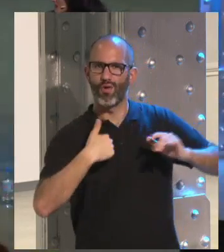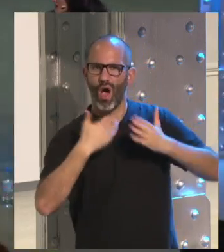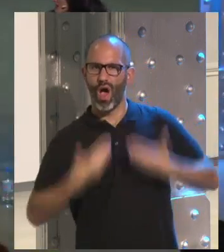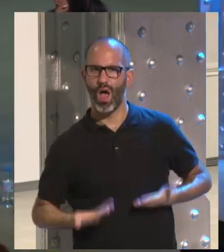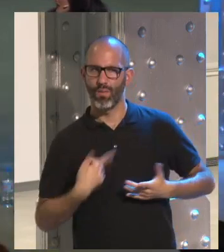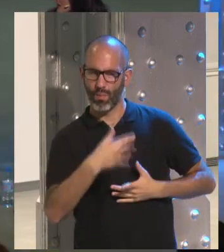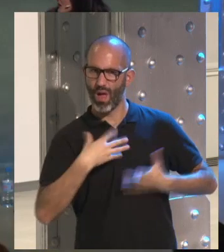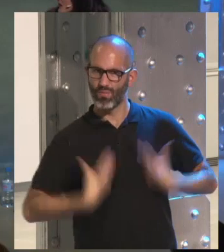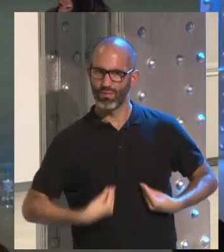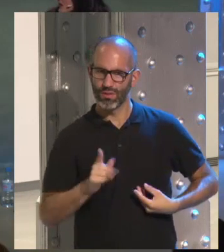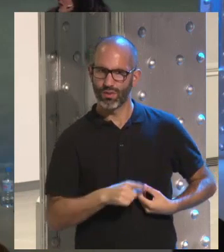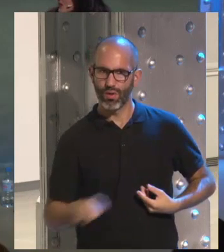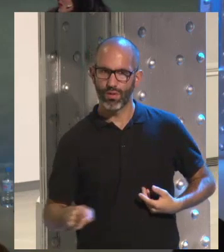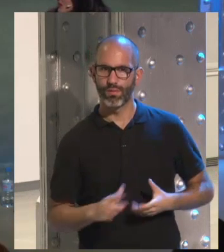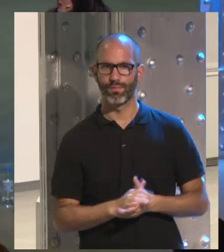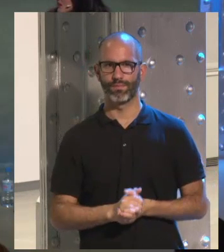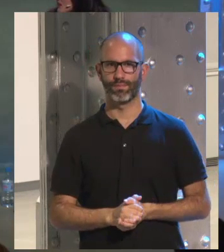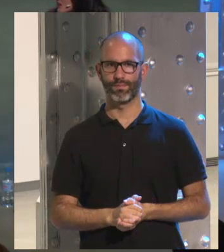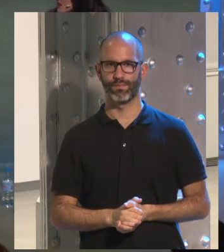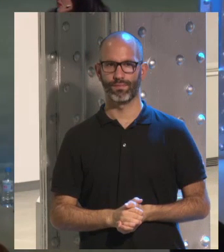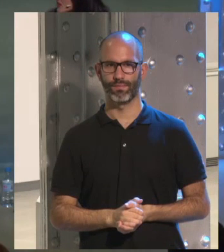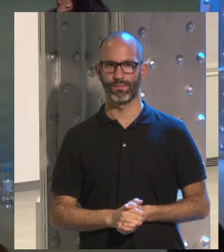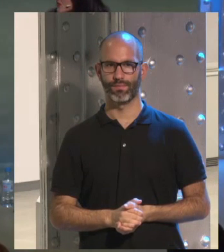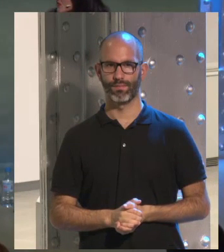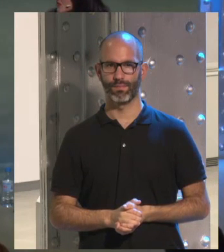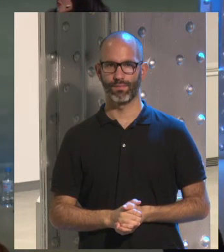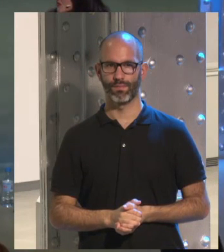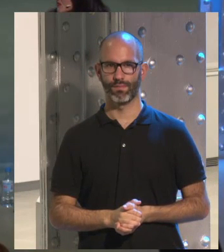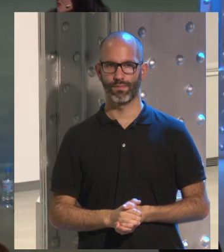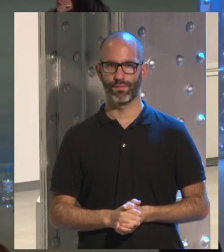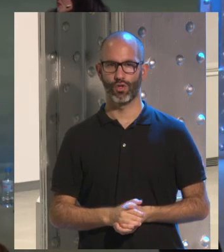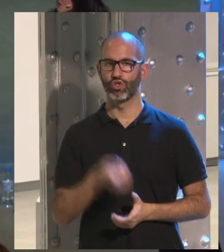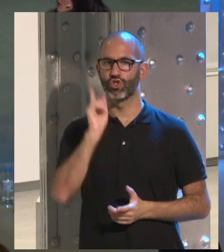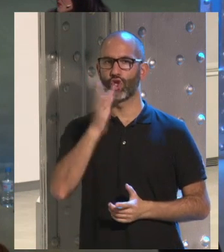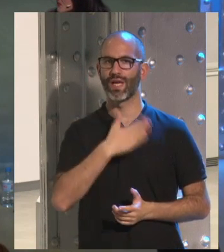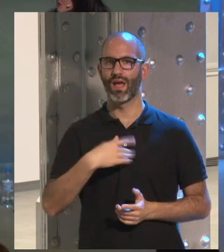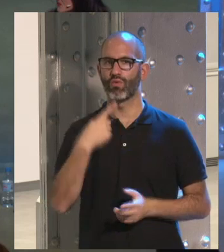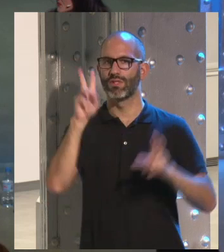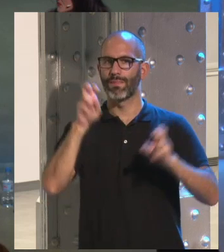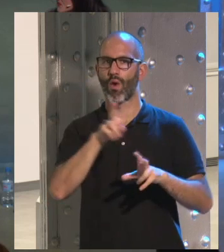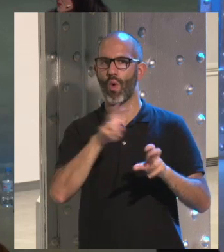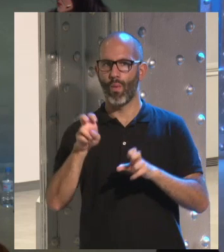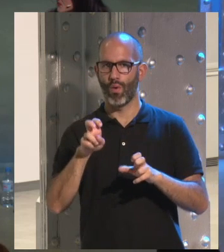Interesante Sí pero no perdón No, no, no Si solo quería comentar un tema luego pero